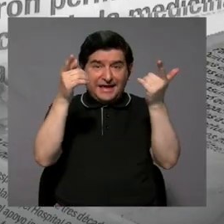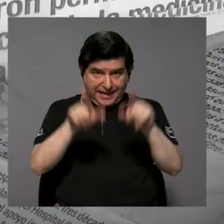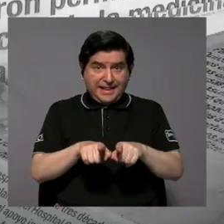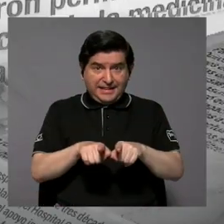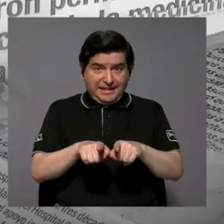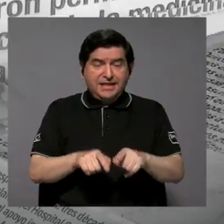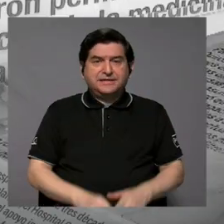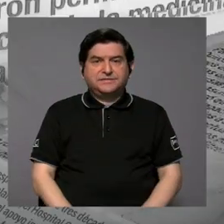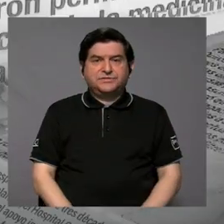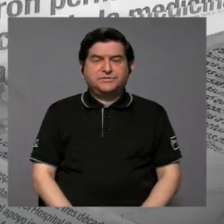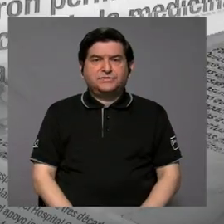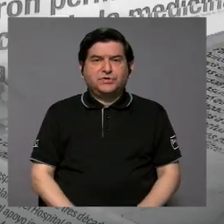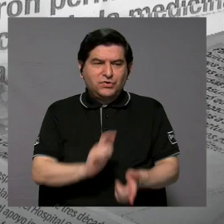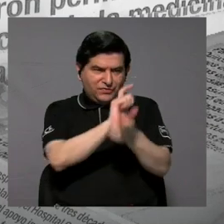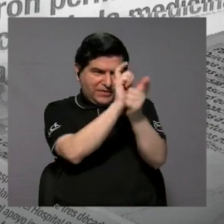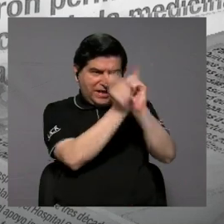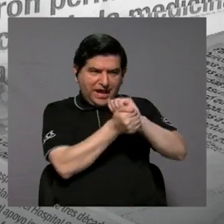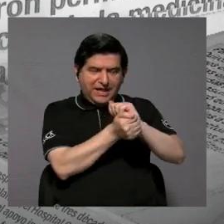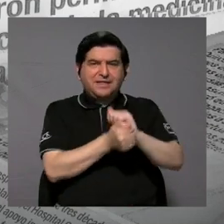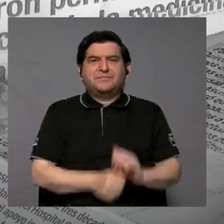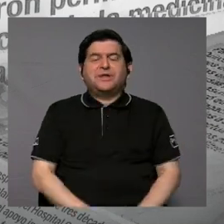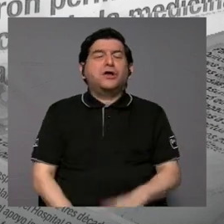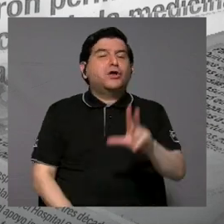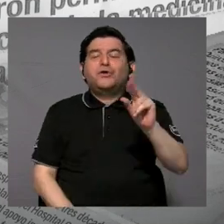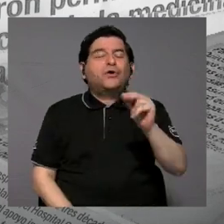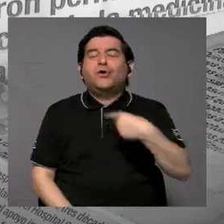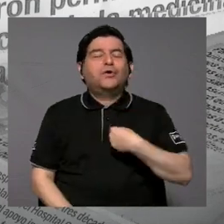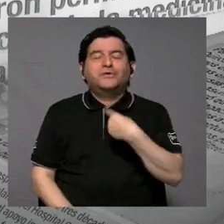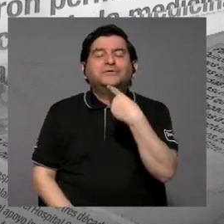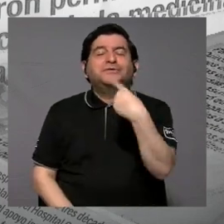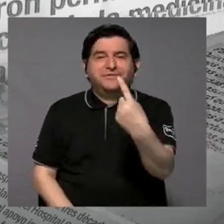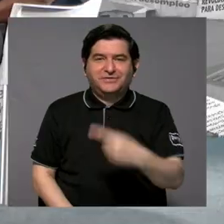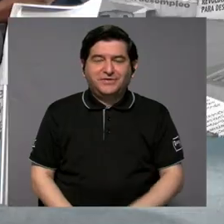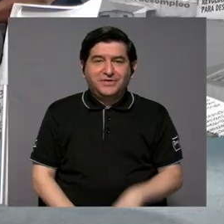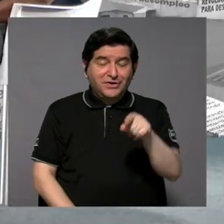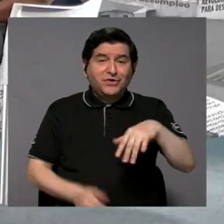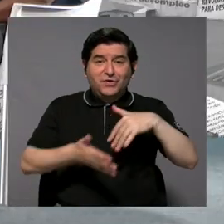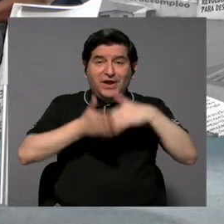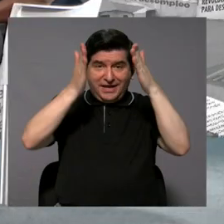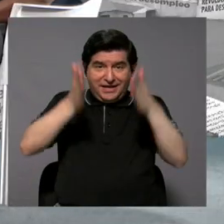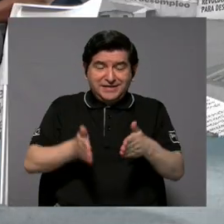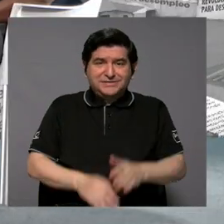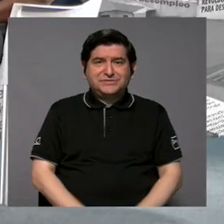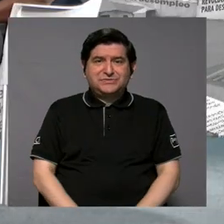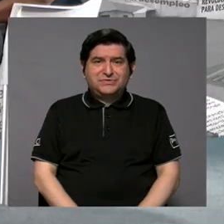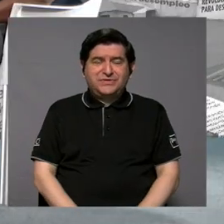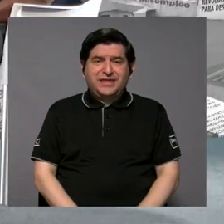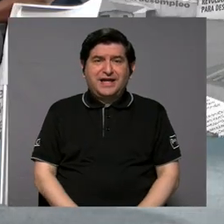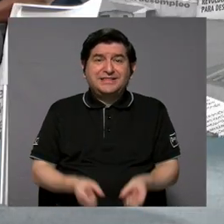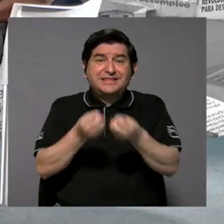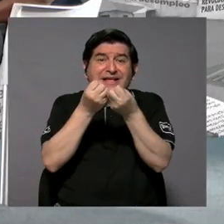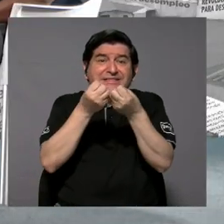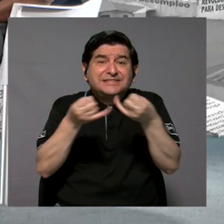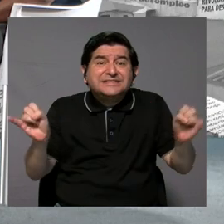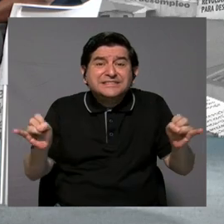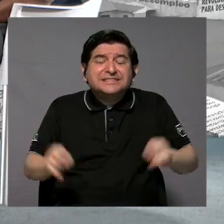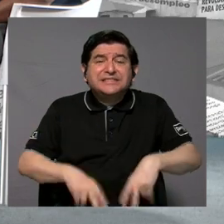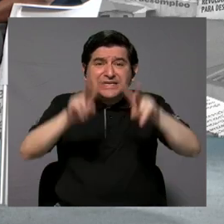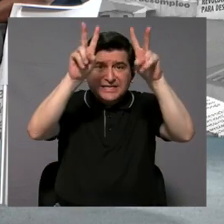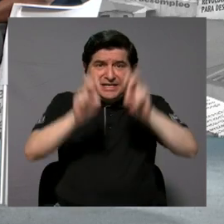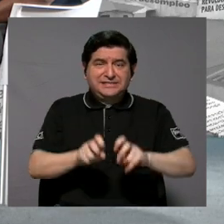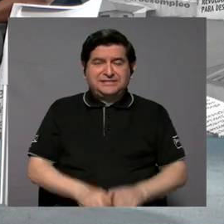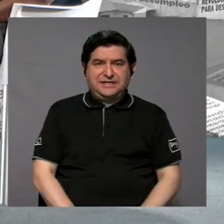de poder adaptar la prueba. No, me refiero a que esos estudiantes se quedan sin pruebas,